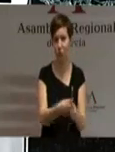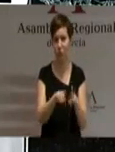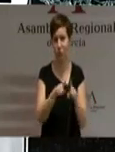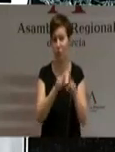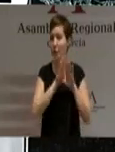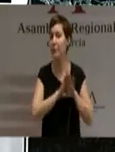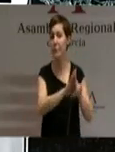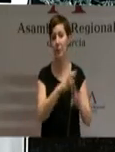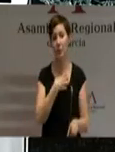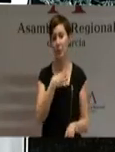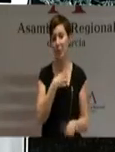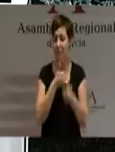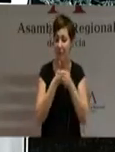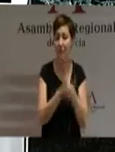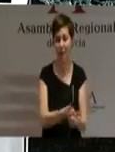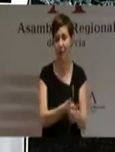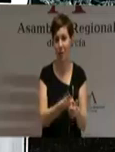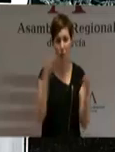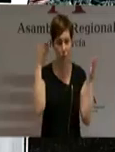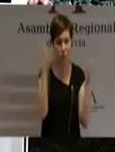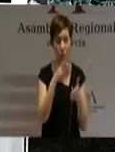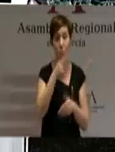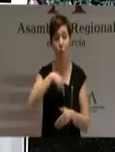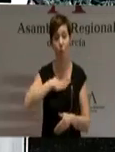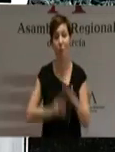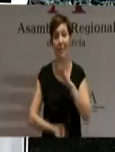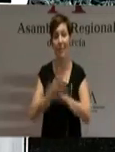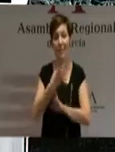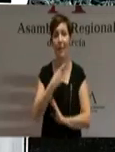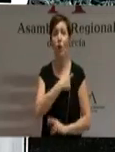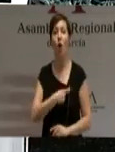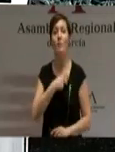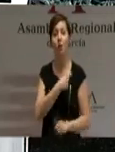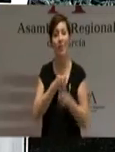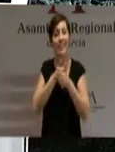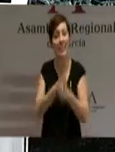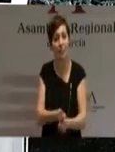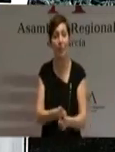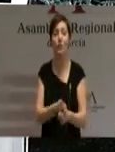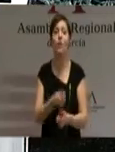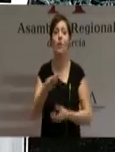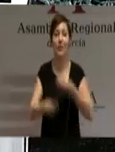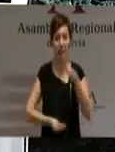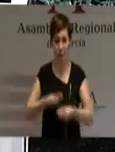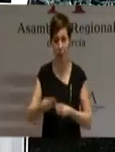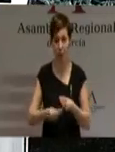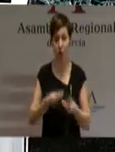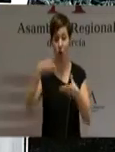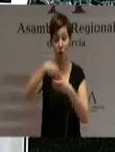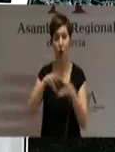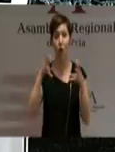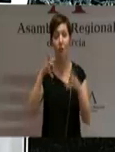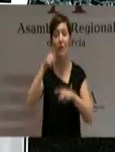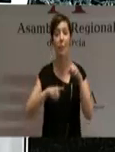pormenorizado y coordinado, por lo que crearemos una comisión de seguimiento y actuación integrada por las consejerías afectadas,